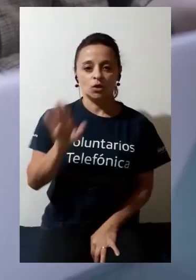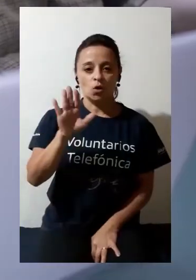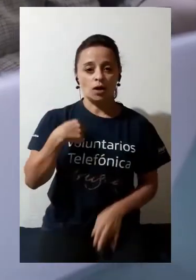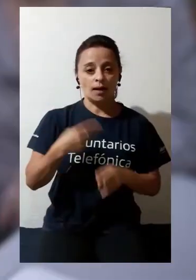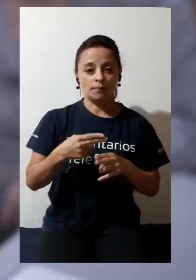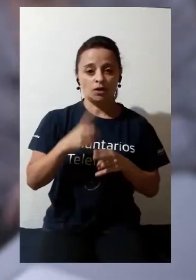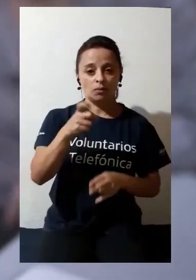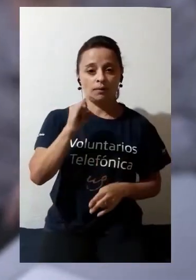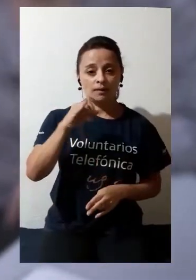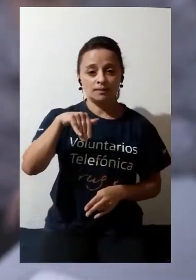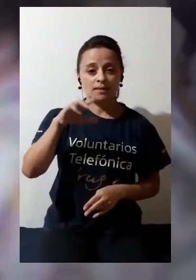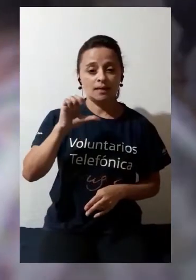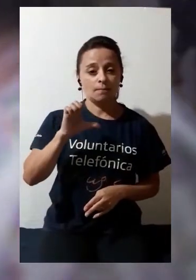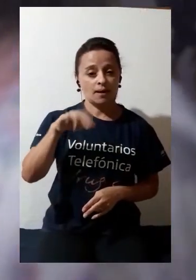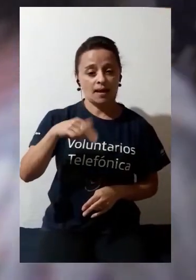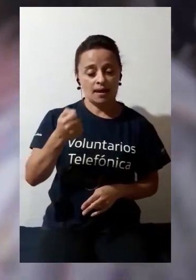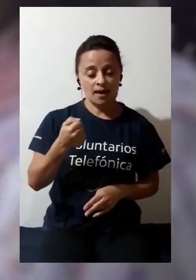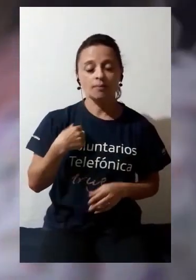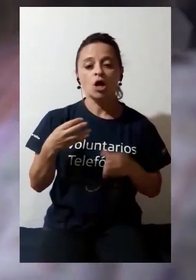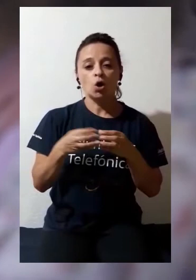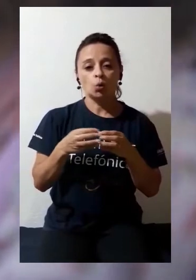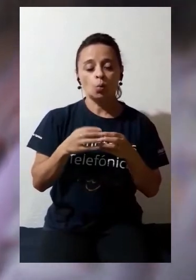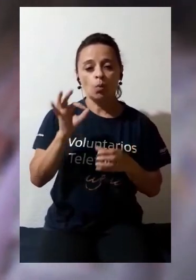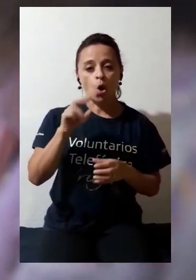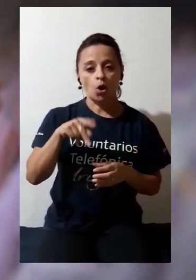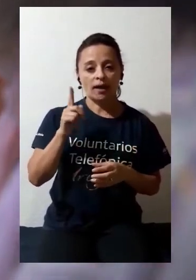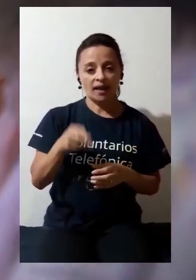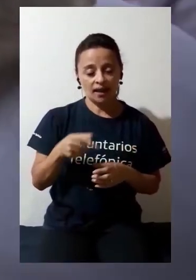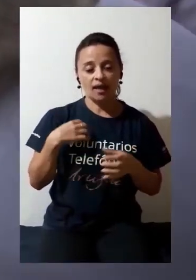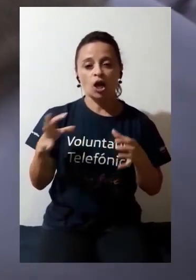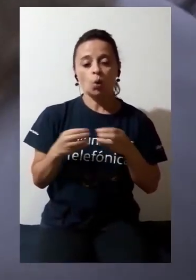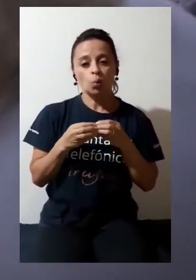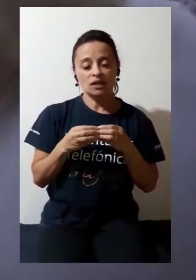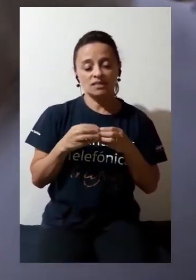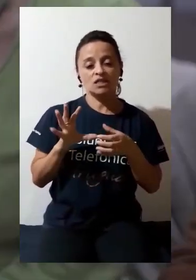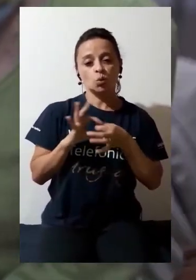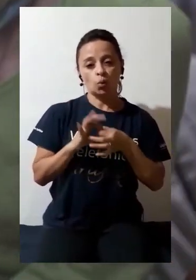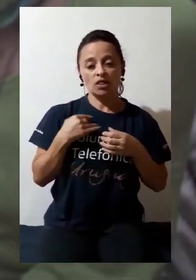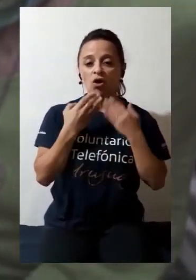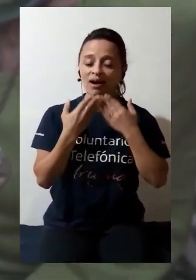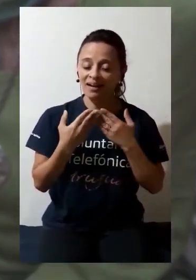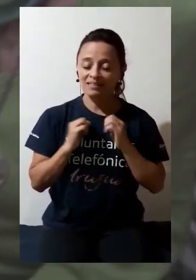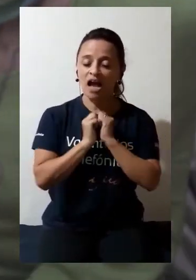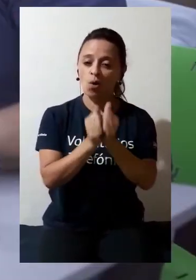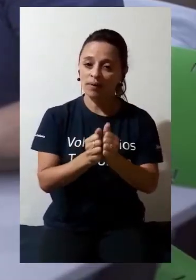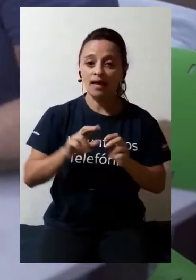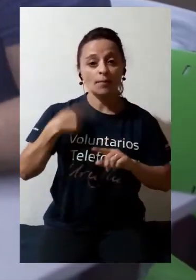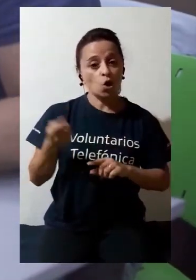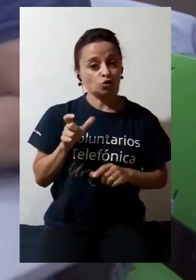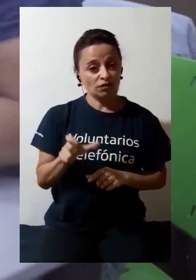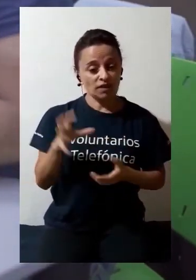Hola, mi nombre es Jimena de la ONG Ulises Unidos y les doy las gracias por acompañarme en otro video del aula tecnológica de Fundación